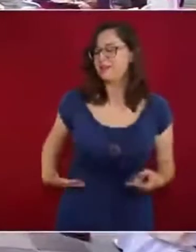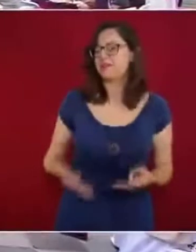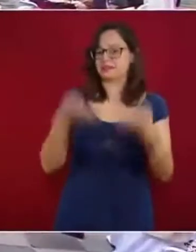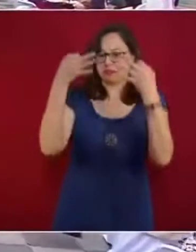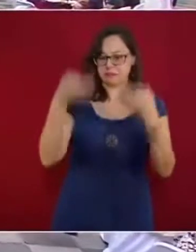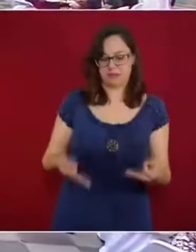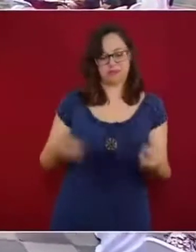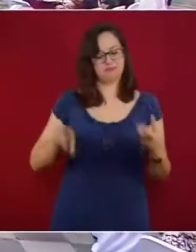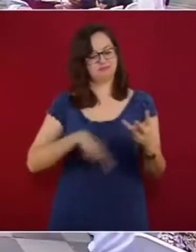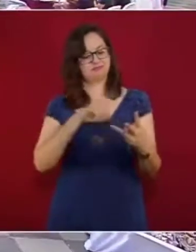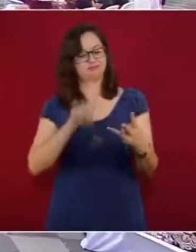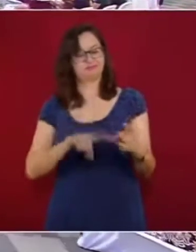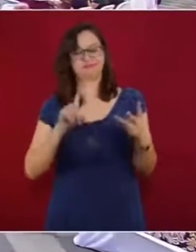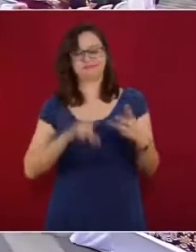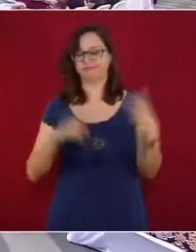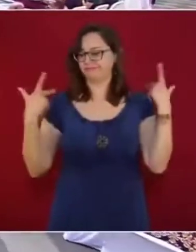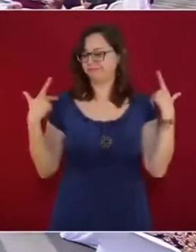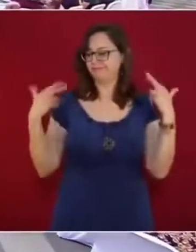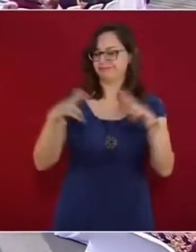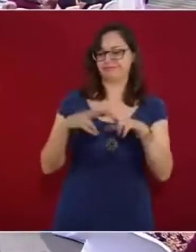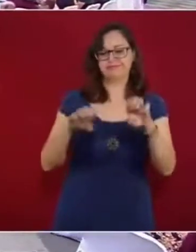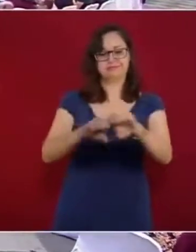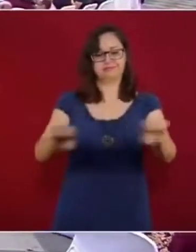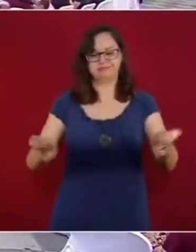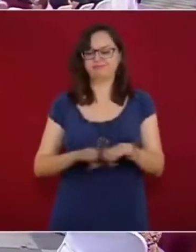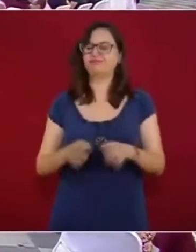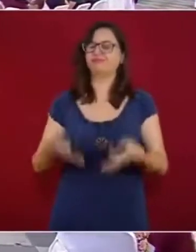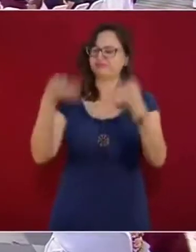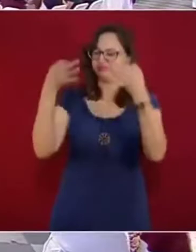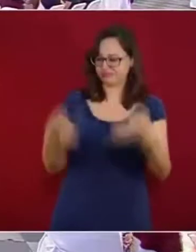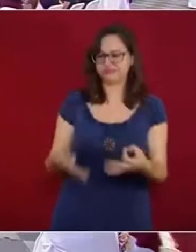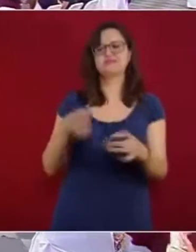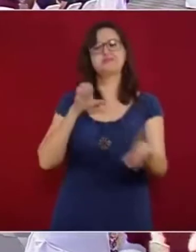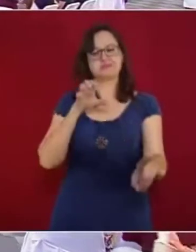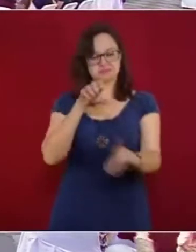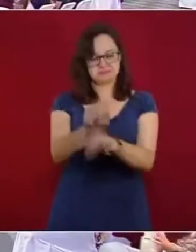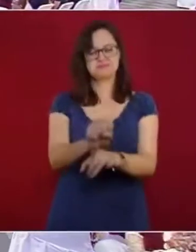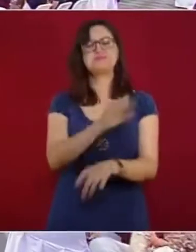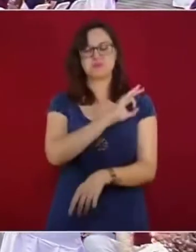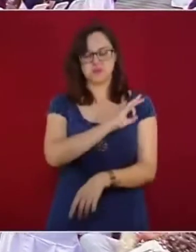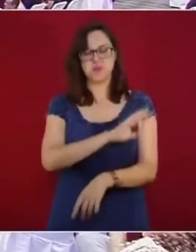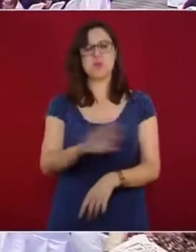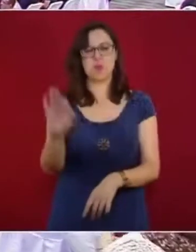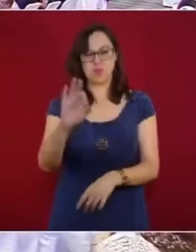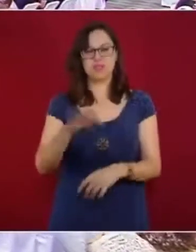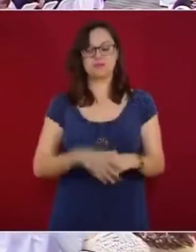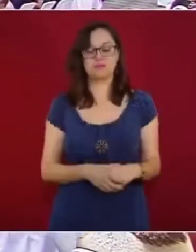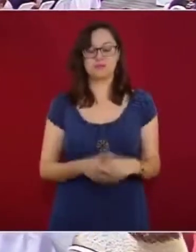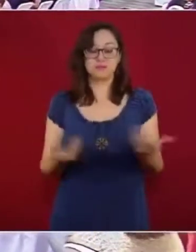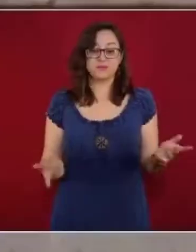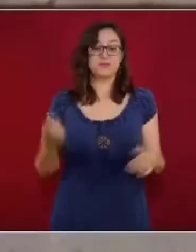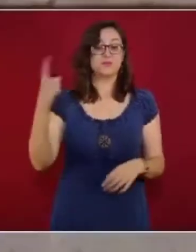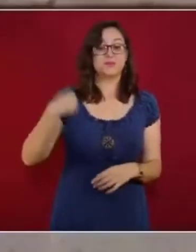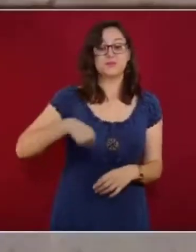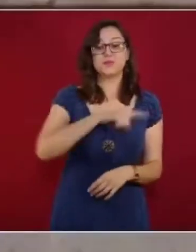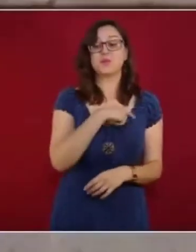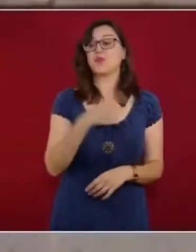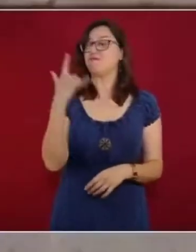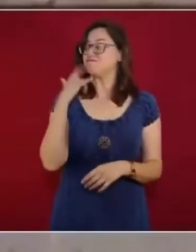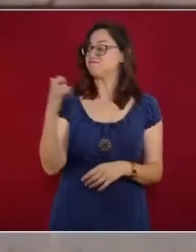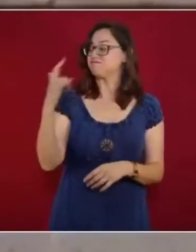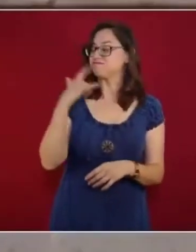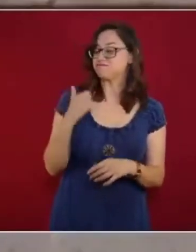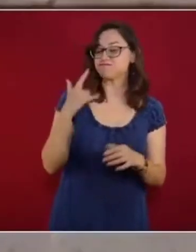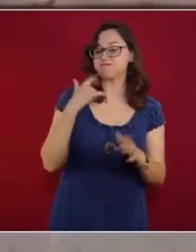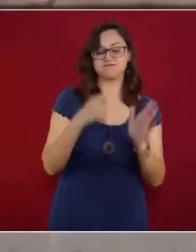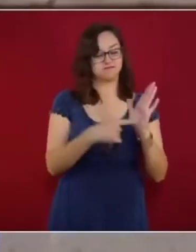lograr. Mucha muestra de ello, de este trabajo que se ha hecho como maestros, fue lograr